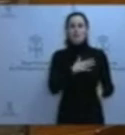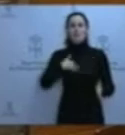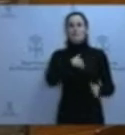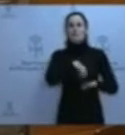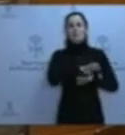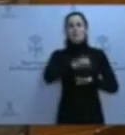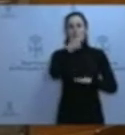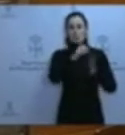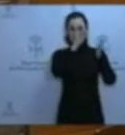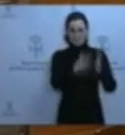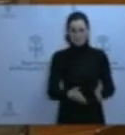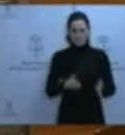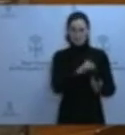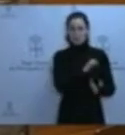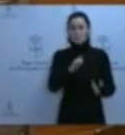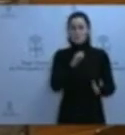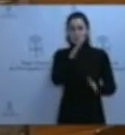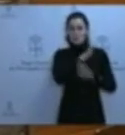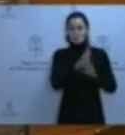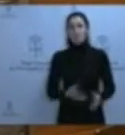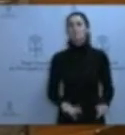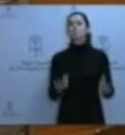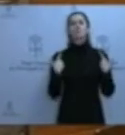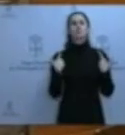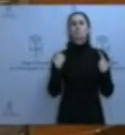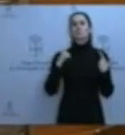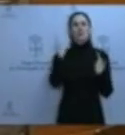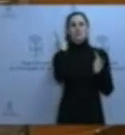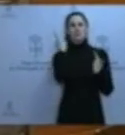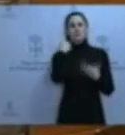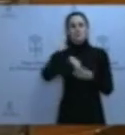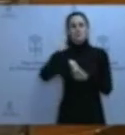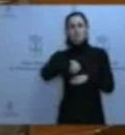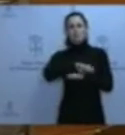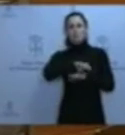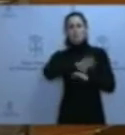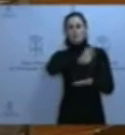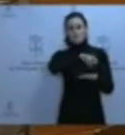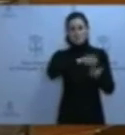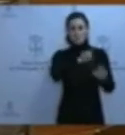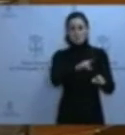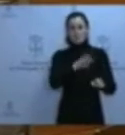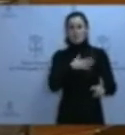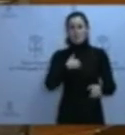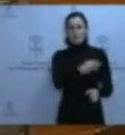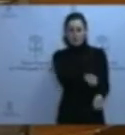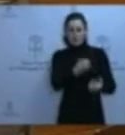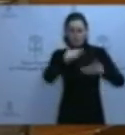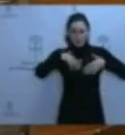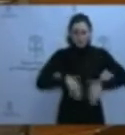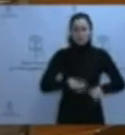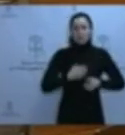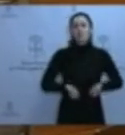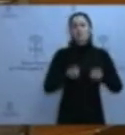Educación, máximo responsable de la consejería. Usted dice que hace suyas las informaciones dadas por el Gobierno. Sin embargo,